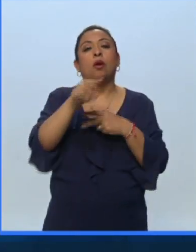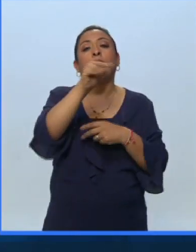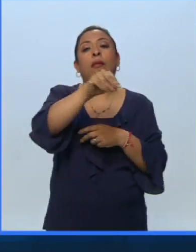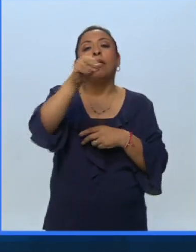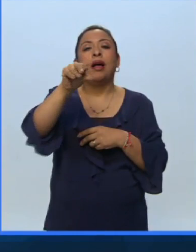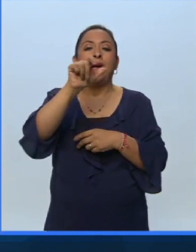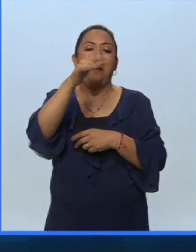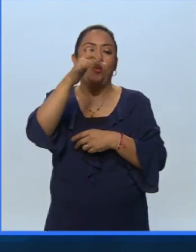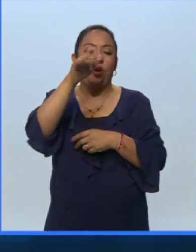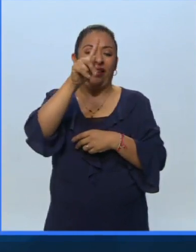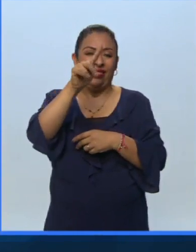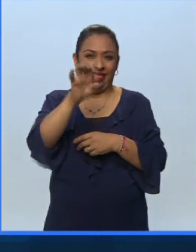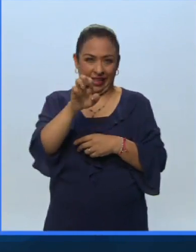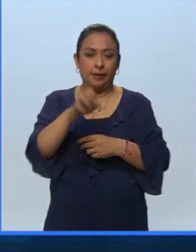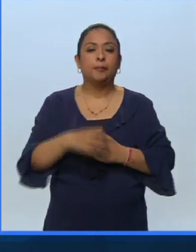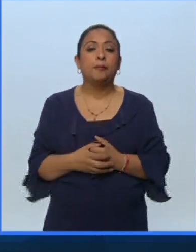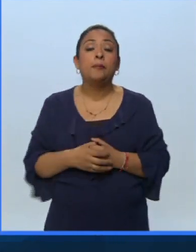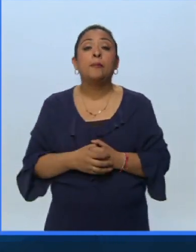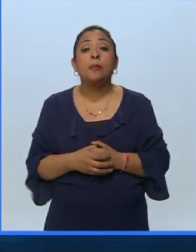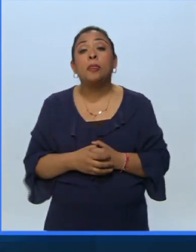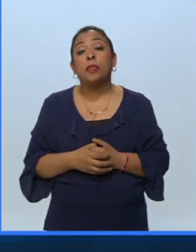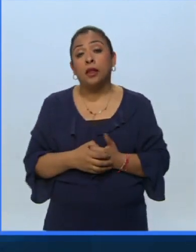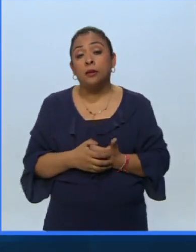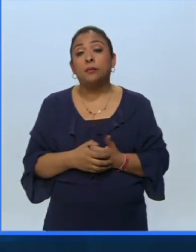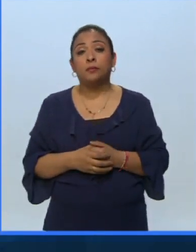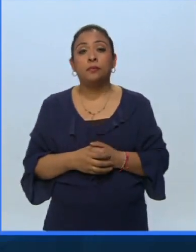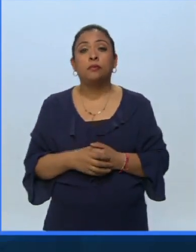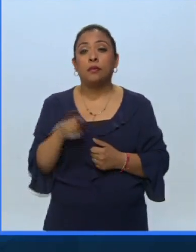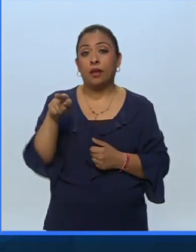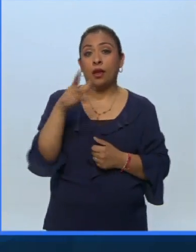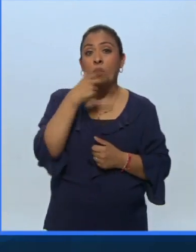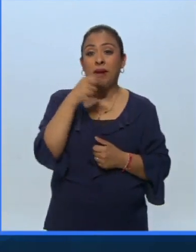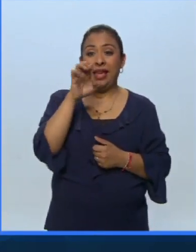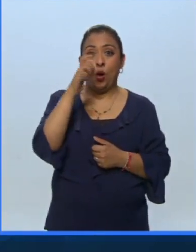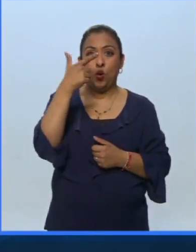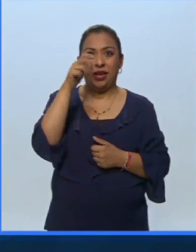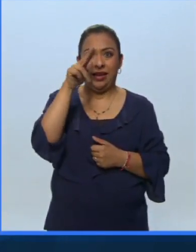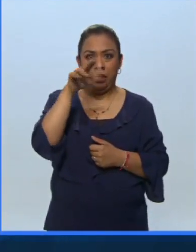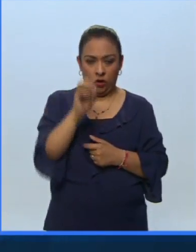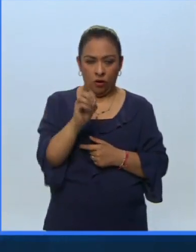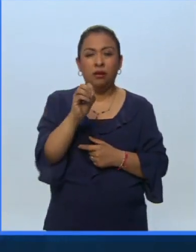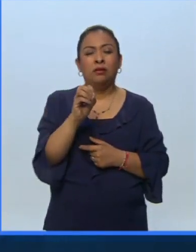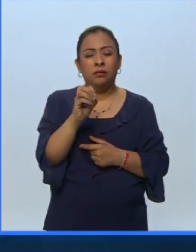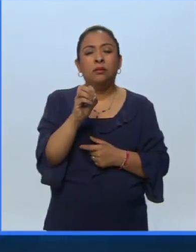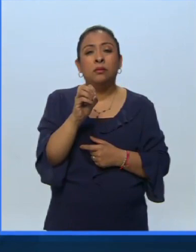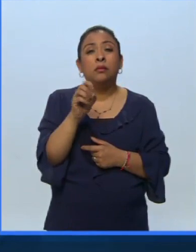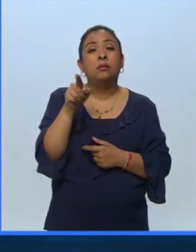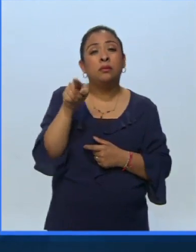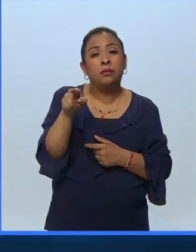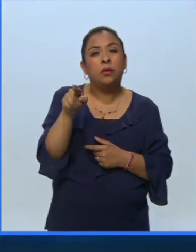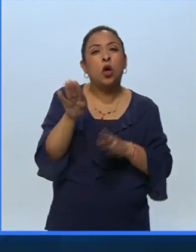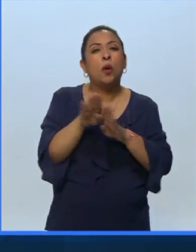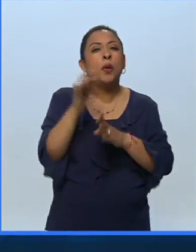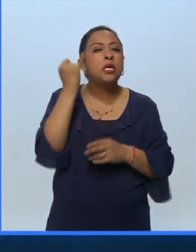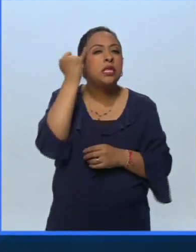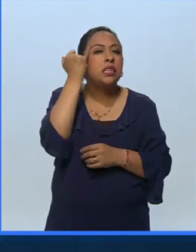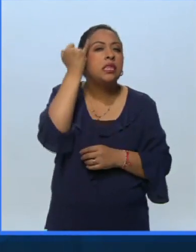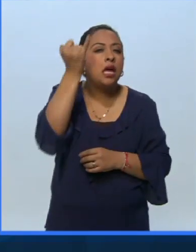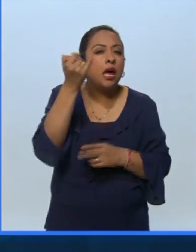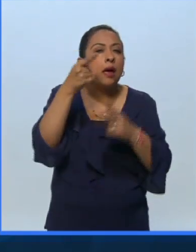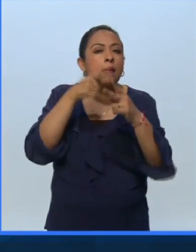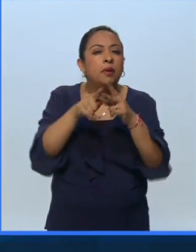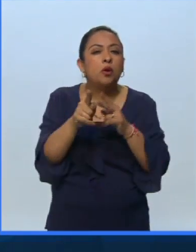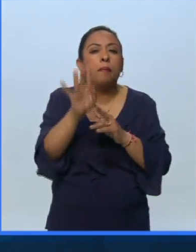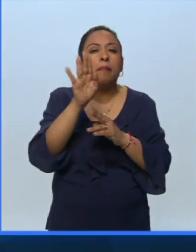y sí es Eugenio en mucho la chispa que empezó a